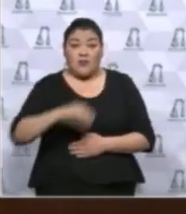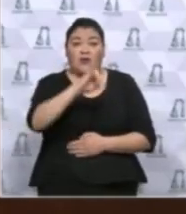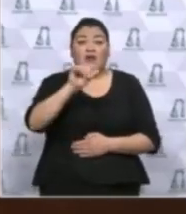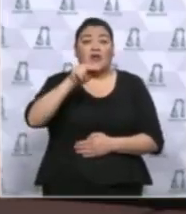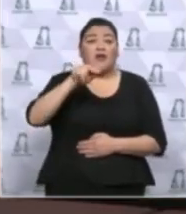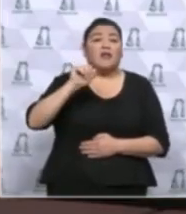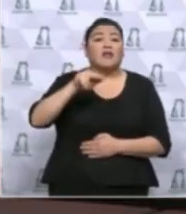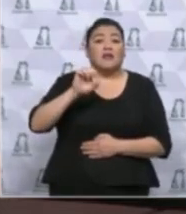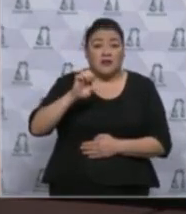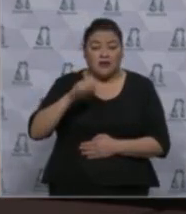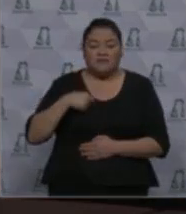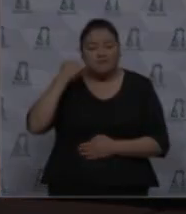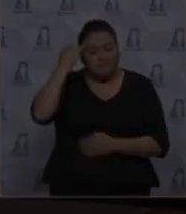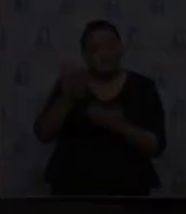mexicanos. Notimex.